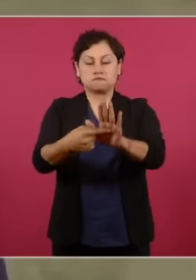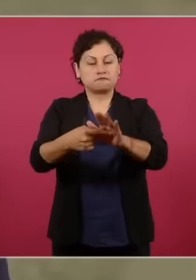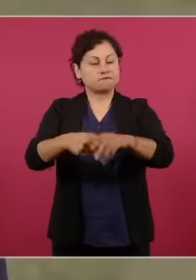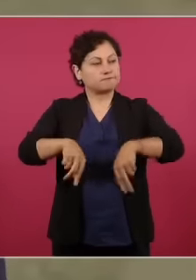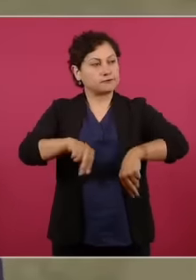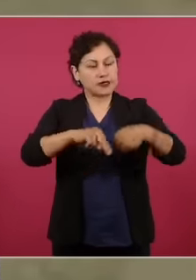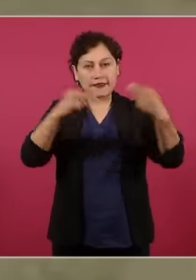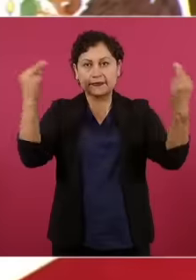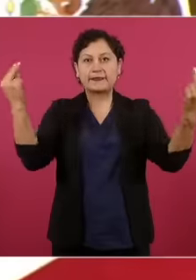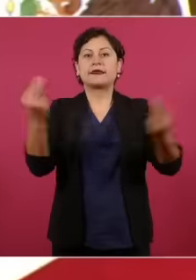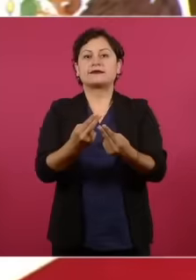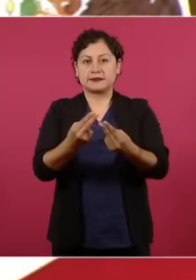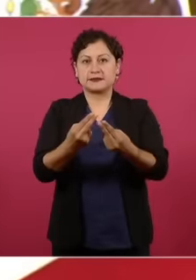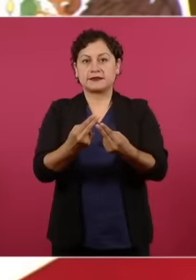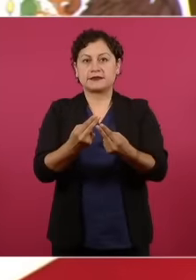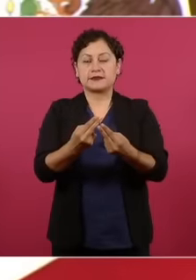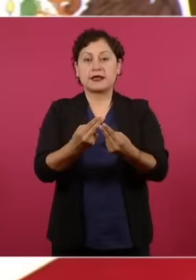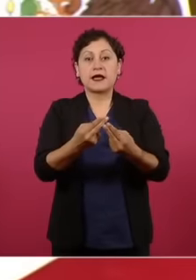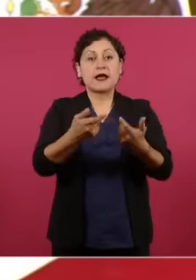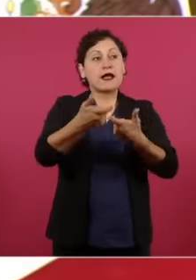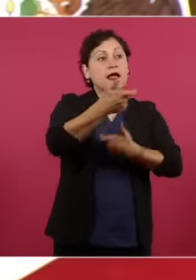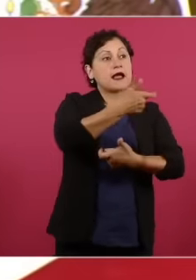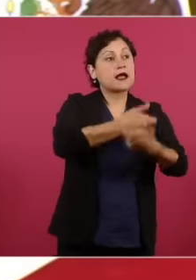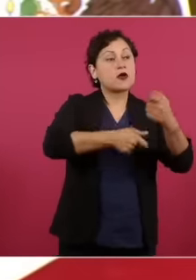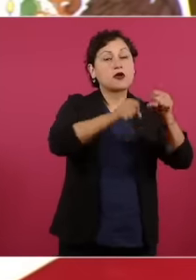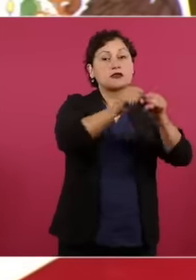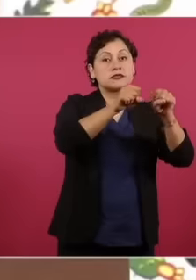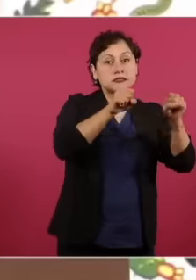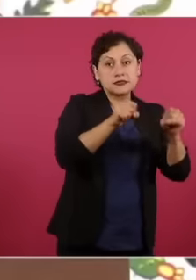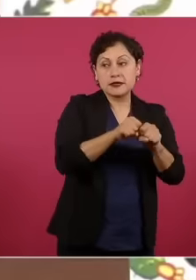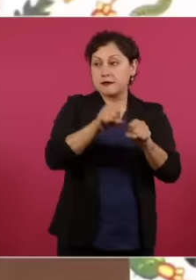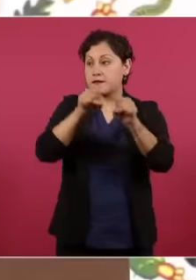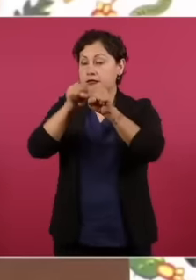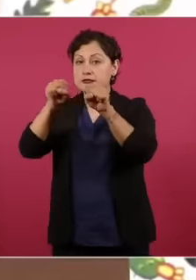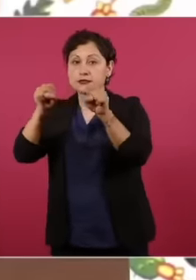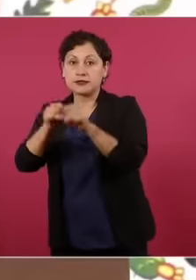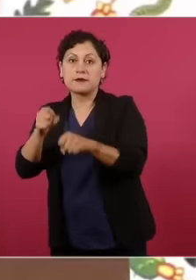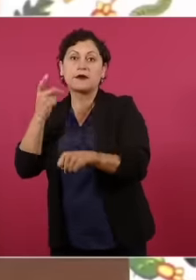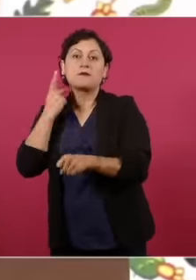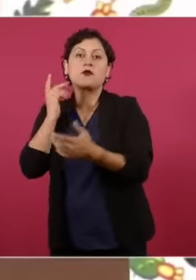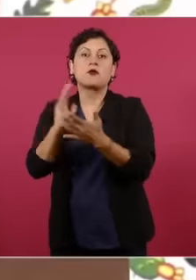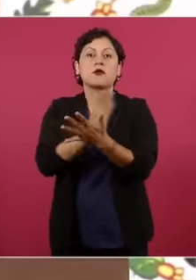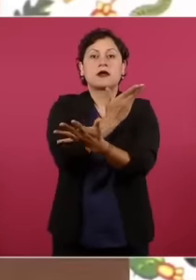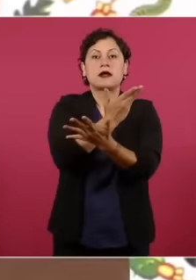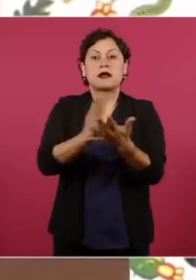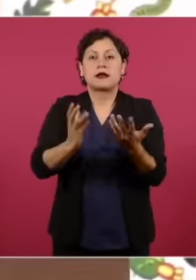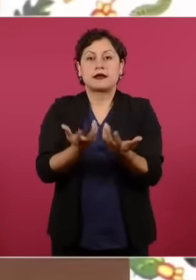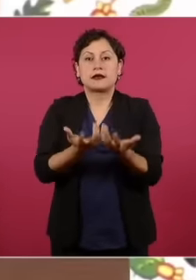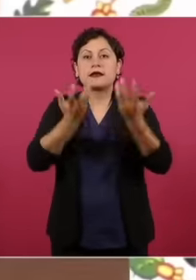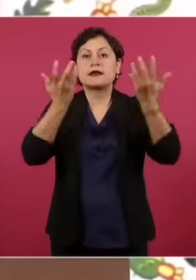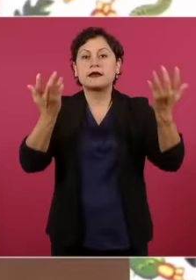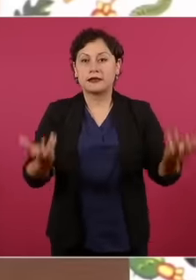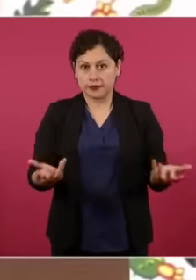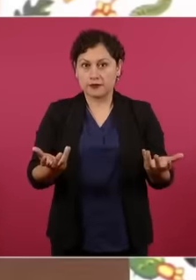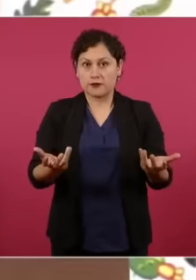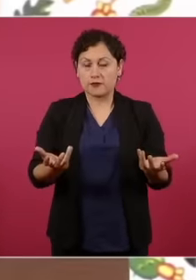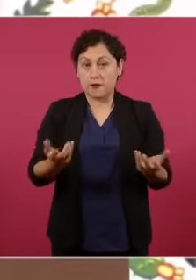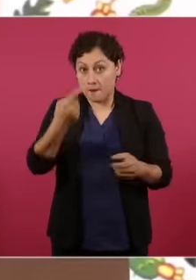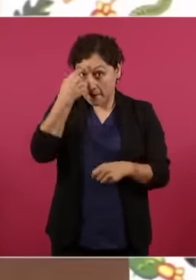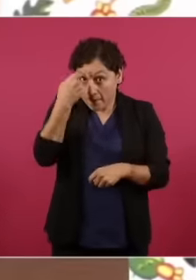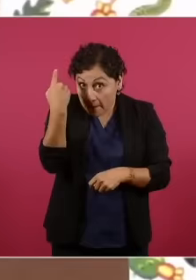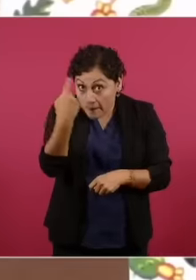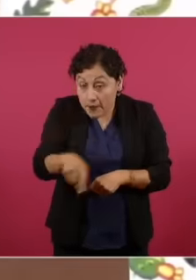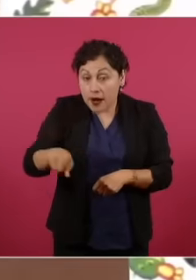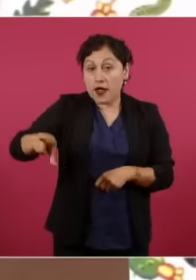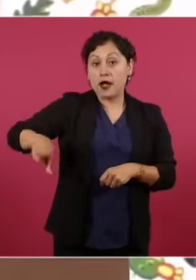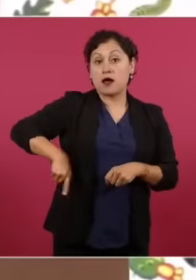El poder económico Del poder político Y de que el gobierno Represente A todas